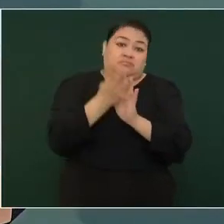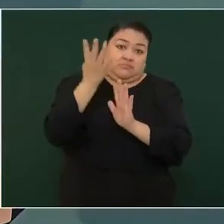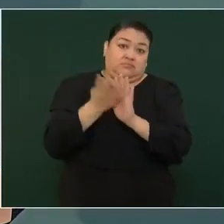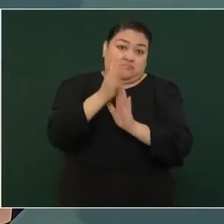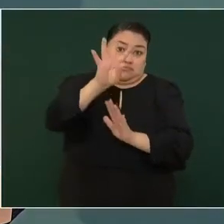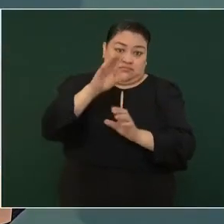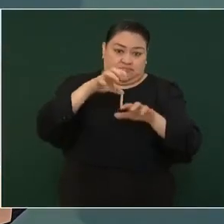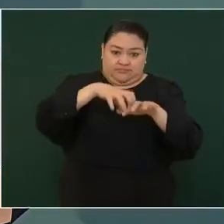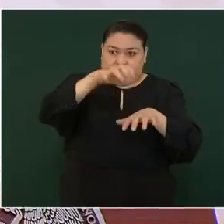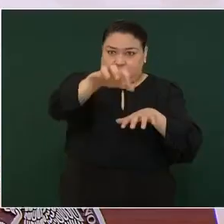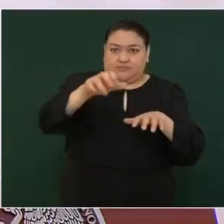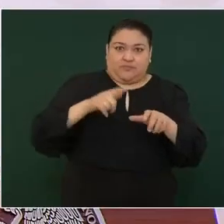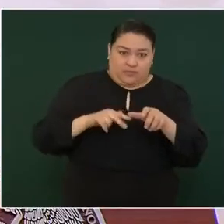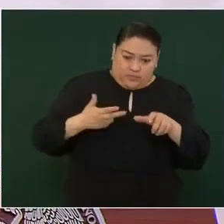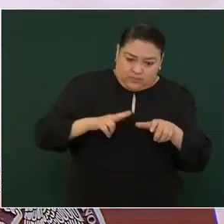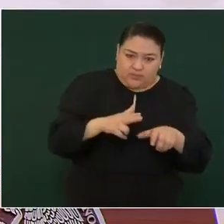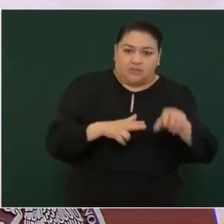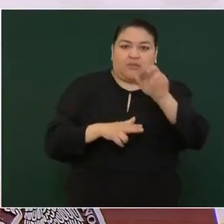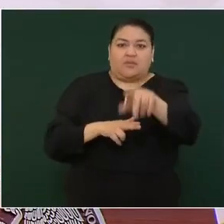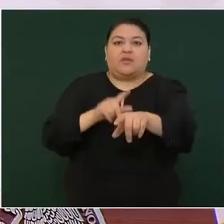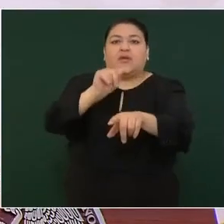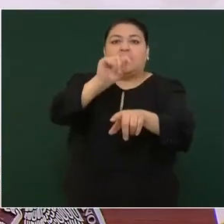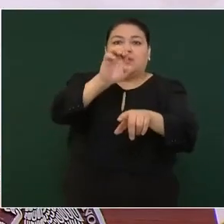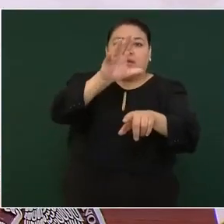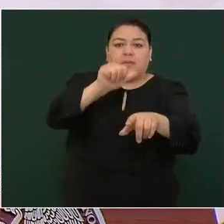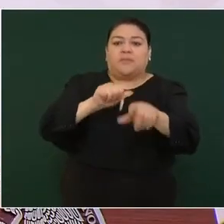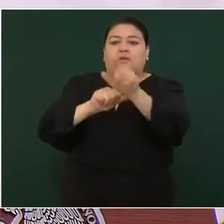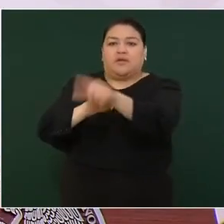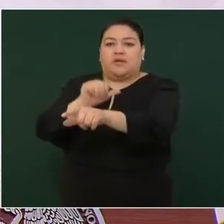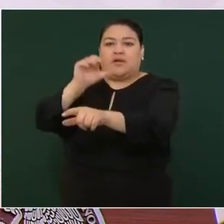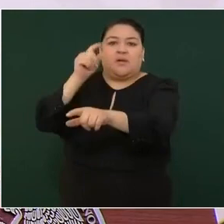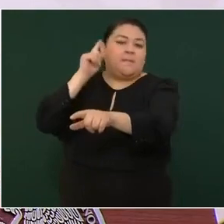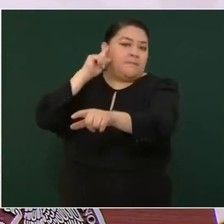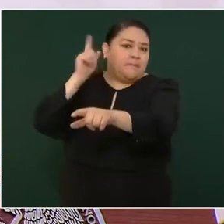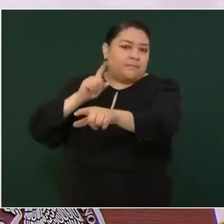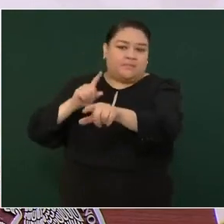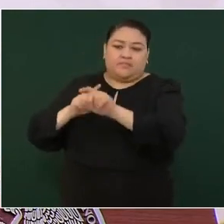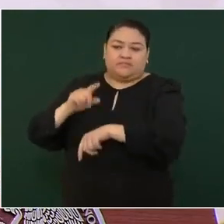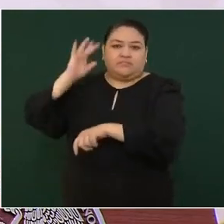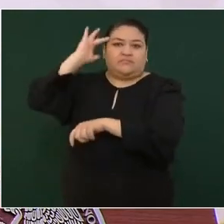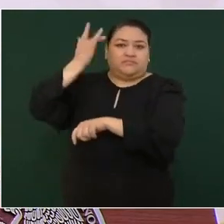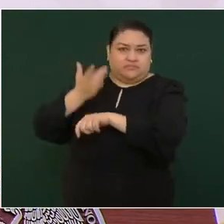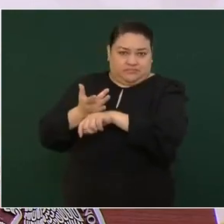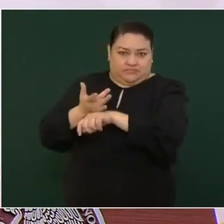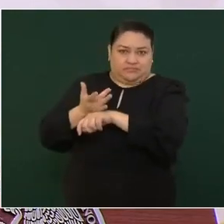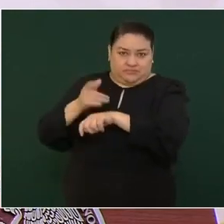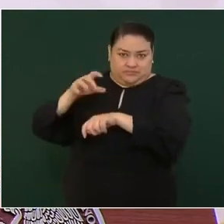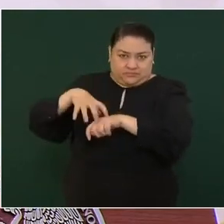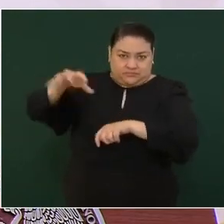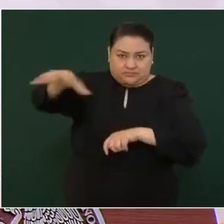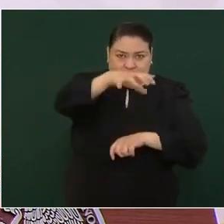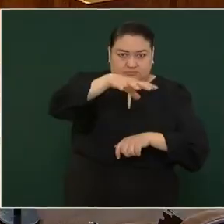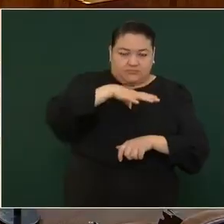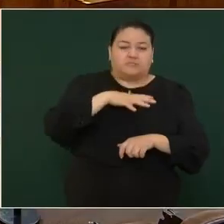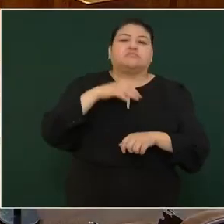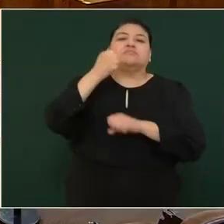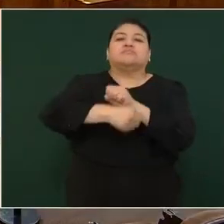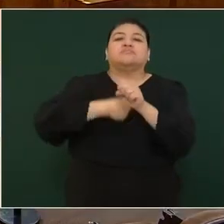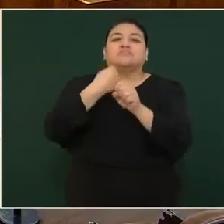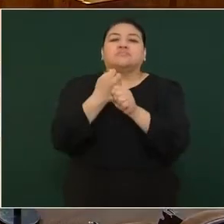se concluyeron Huachinango, Tecamachalco, Acatlán y San Martín Texmelucan. En el 22,